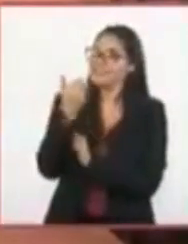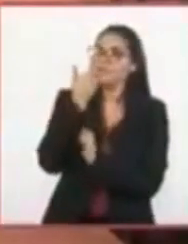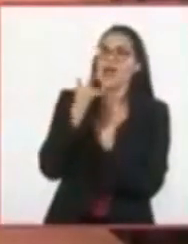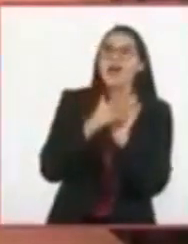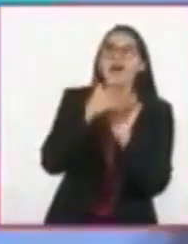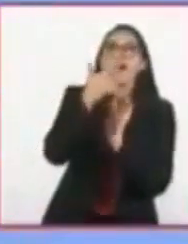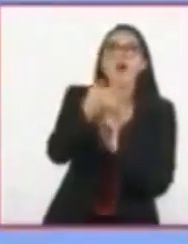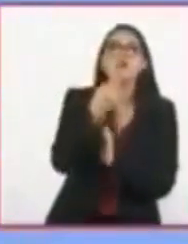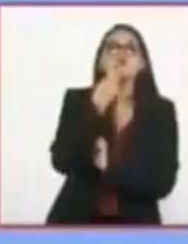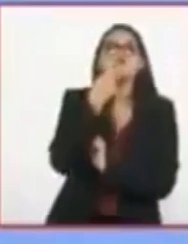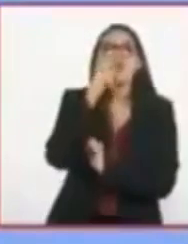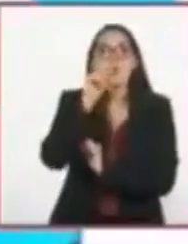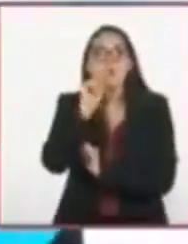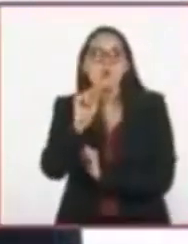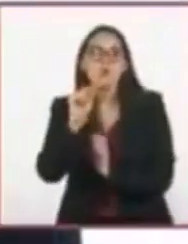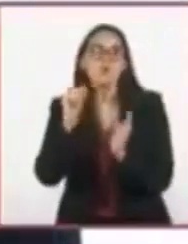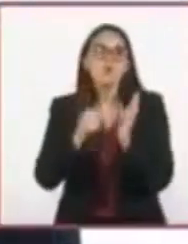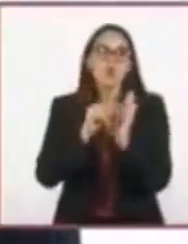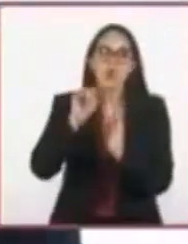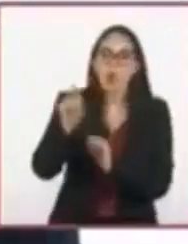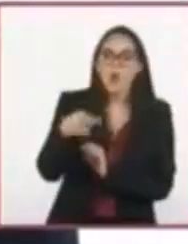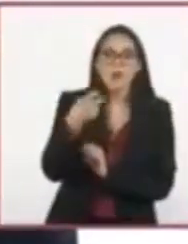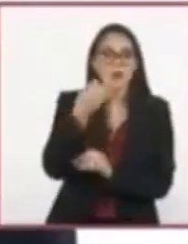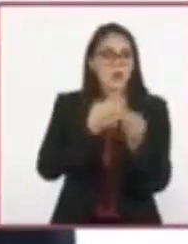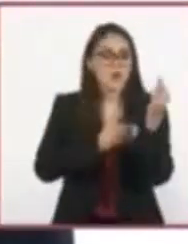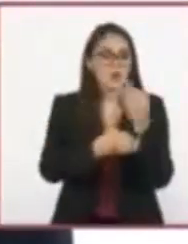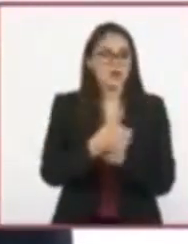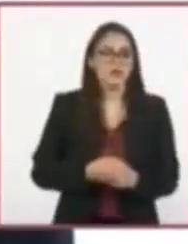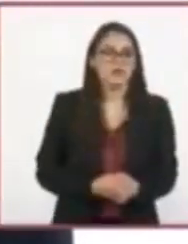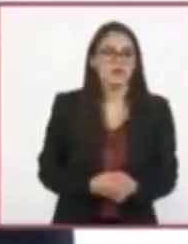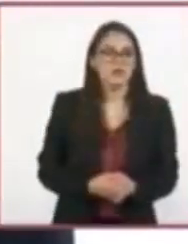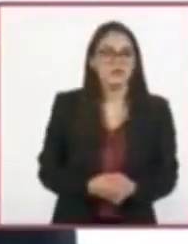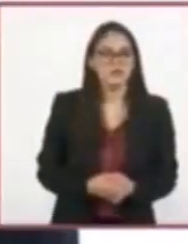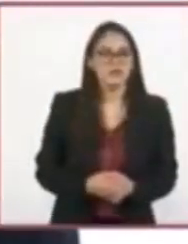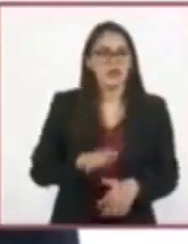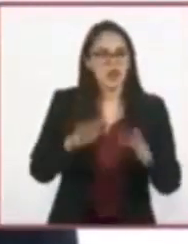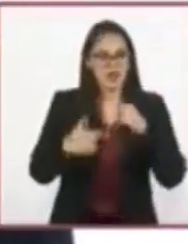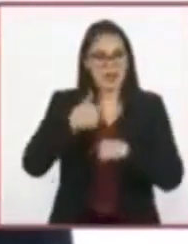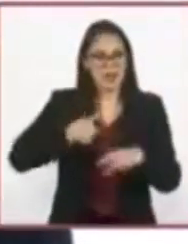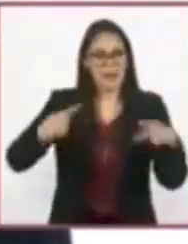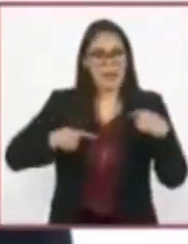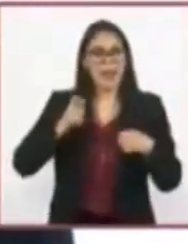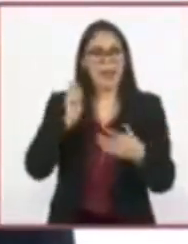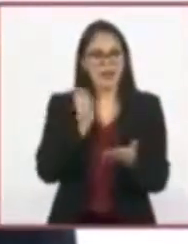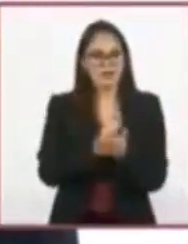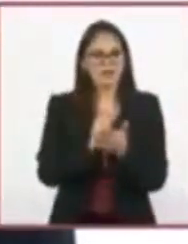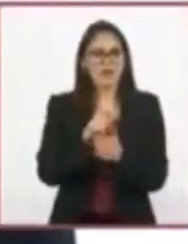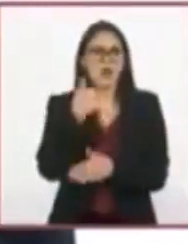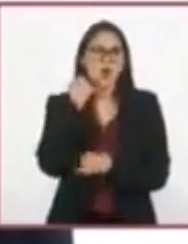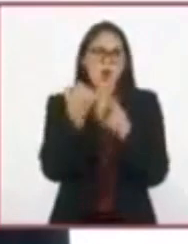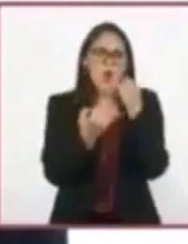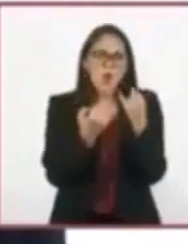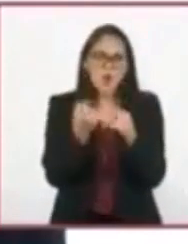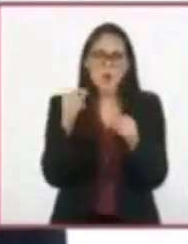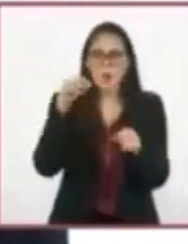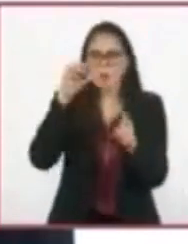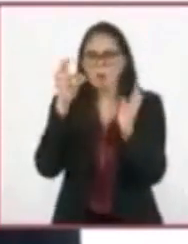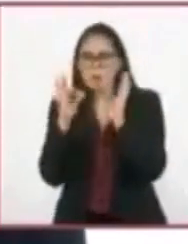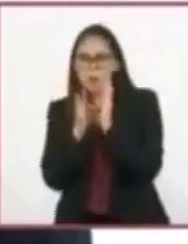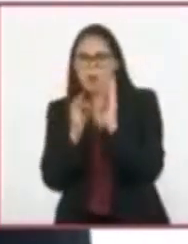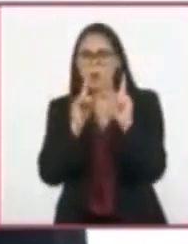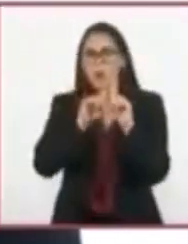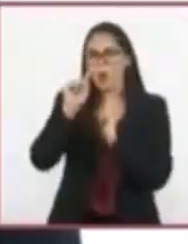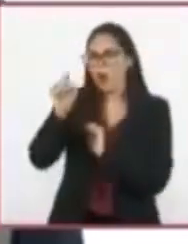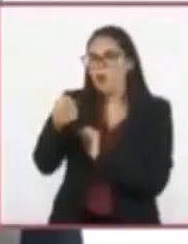por los signos de puntuación. Los escritores a veces jugamos con el uso de los signos de puntuación por distintas razones.